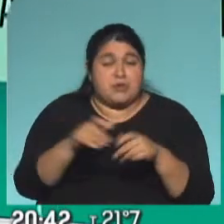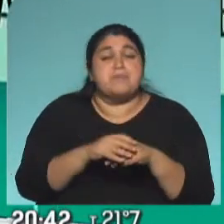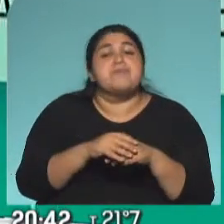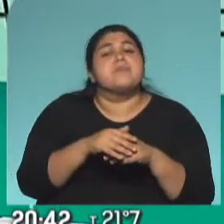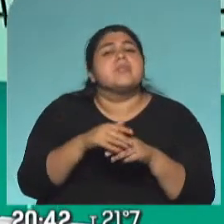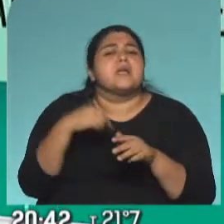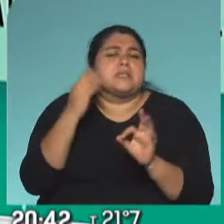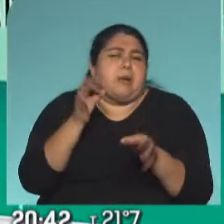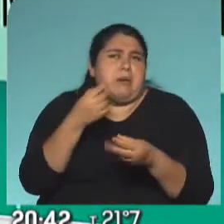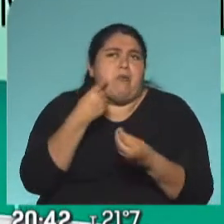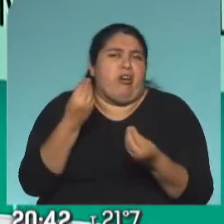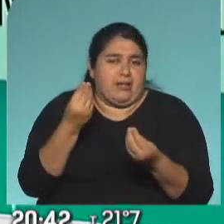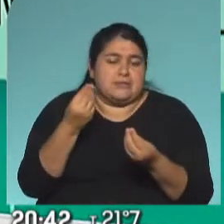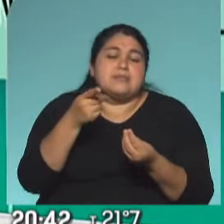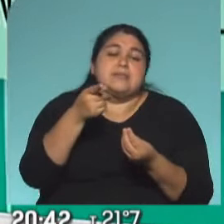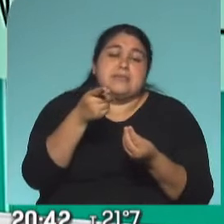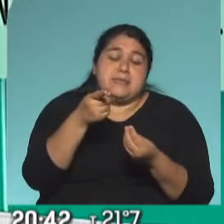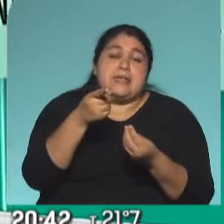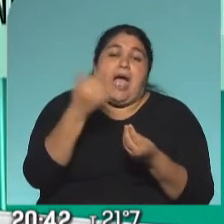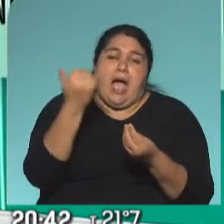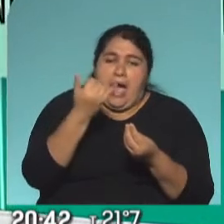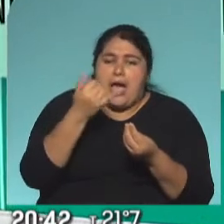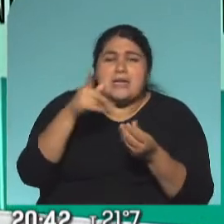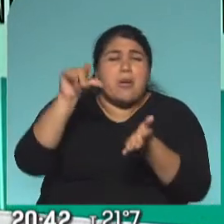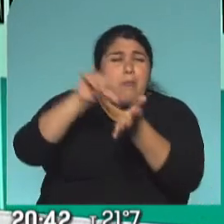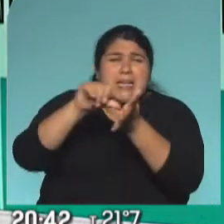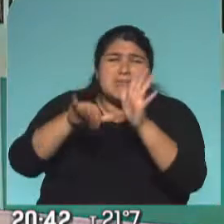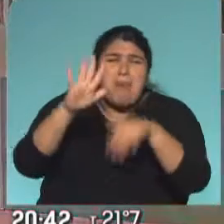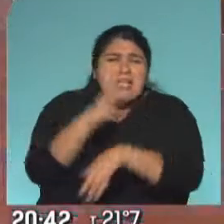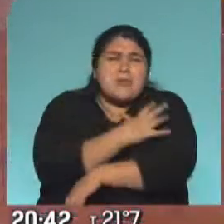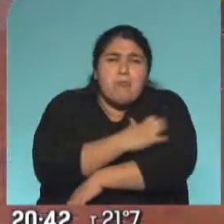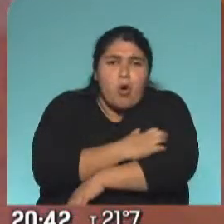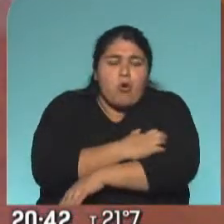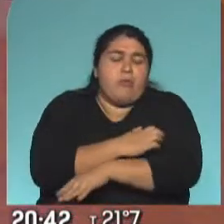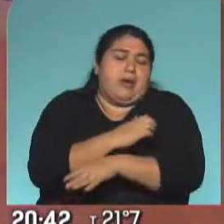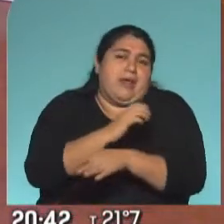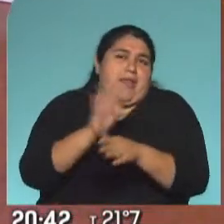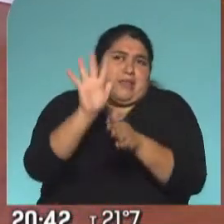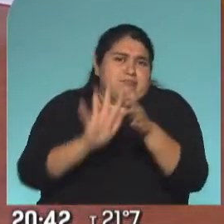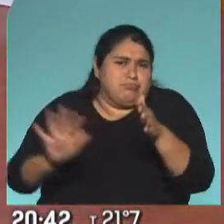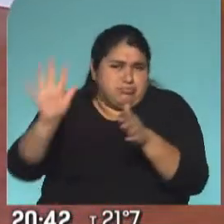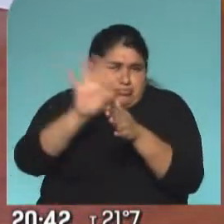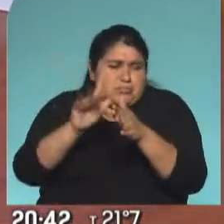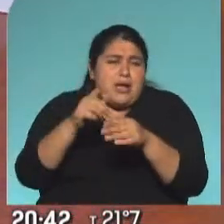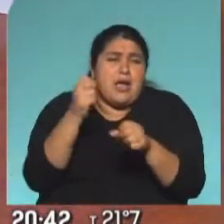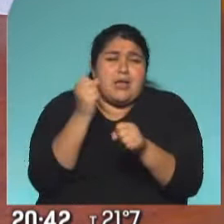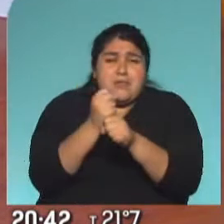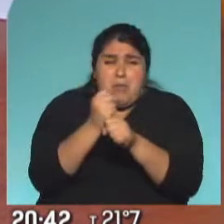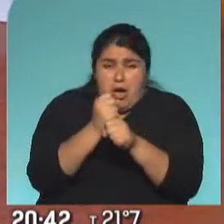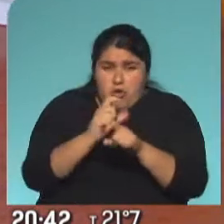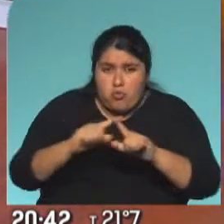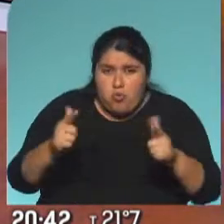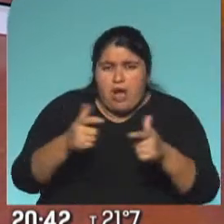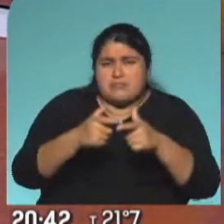no es una novedad lo que voy a decir, pero Haití es el país más pobre del hemisferio occidental. Tiene un desempleo, una tasa de desempleo del